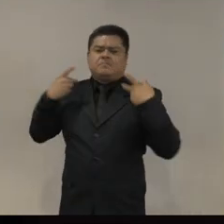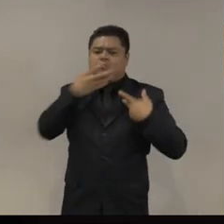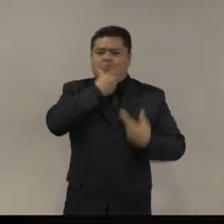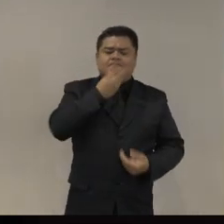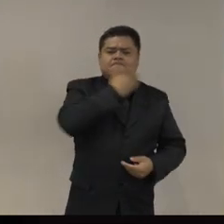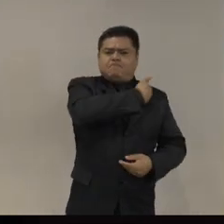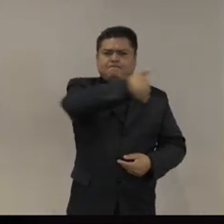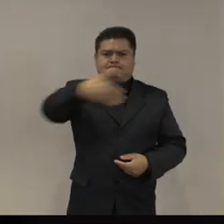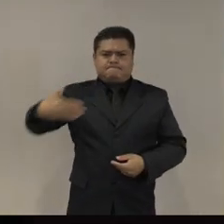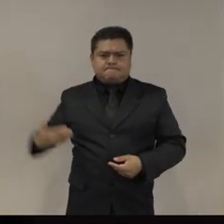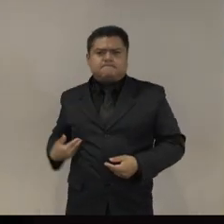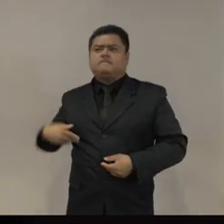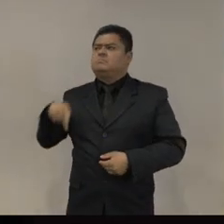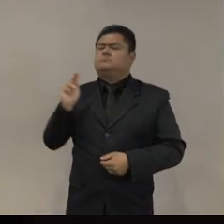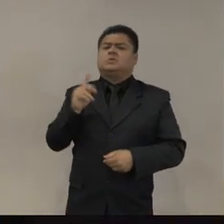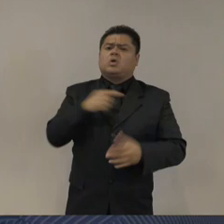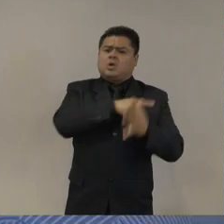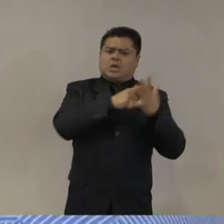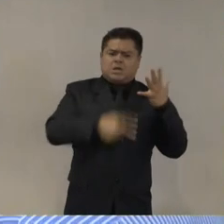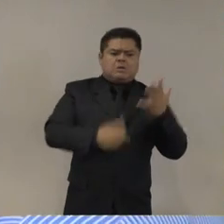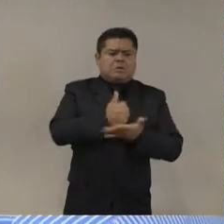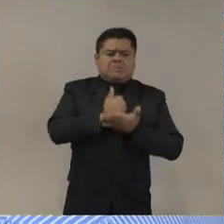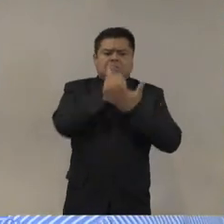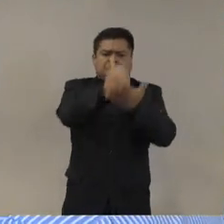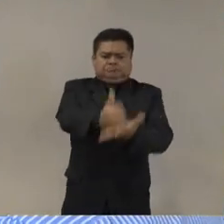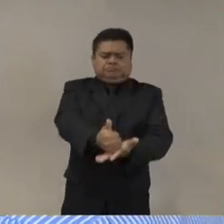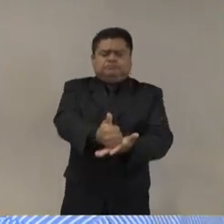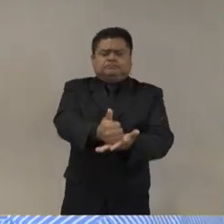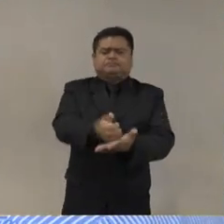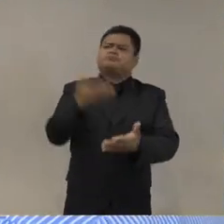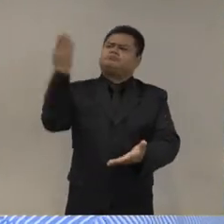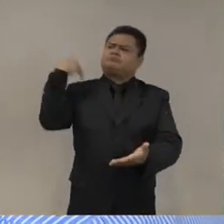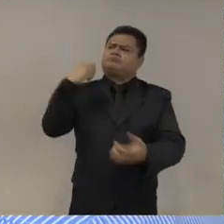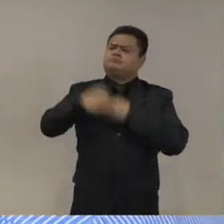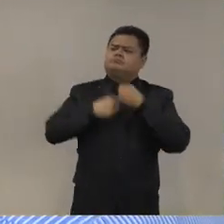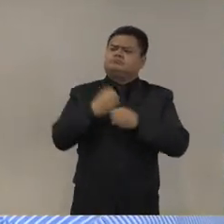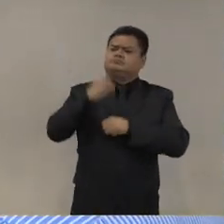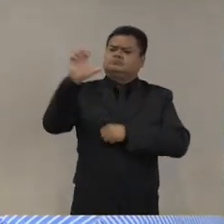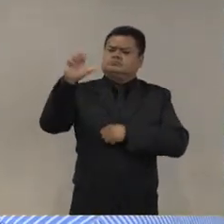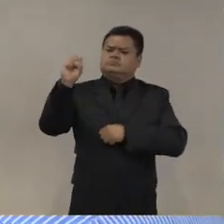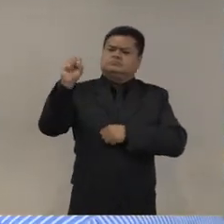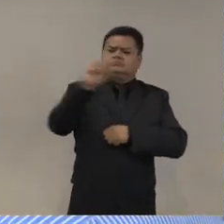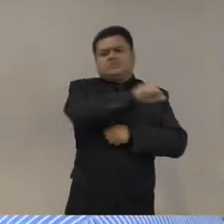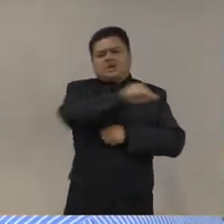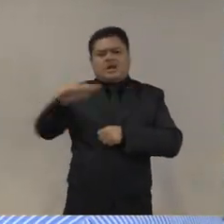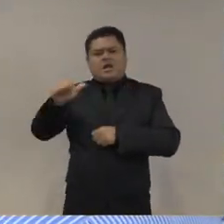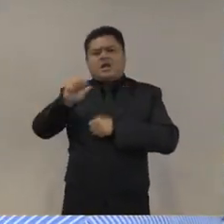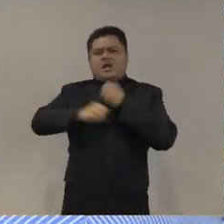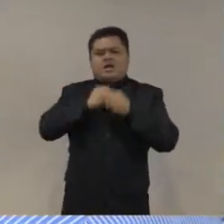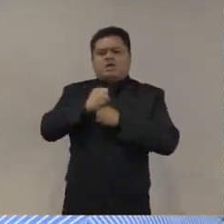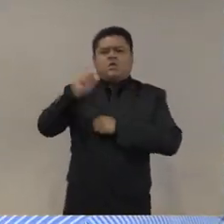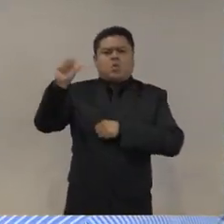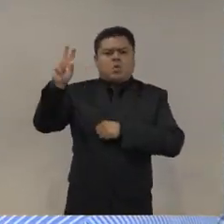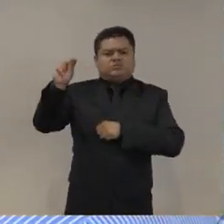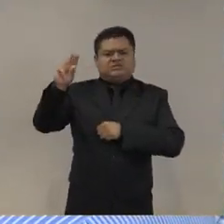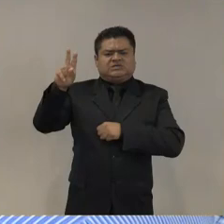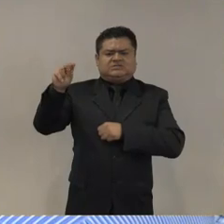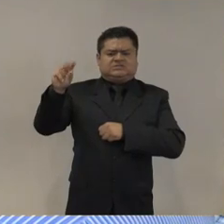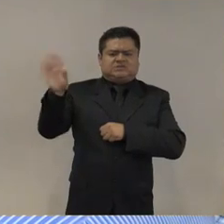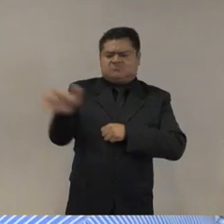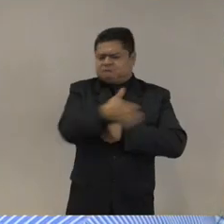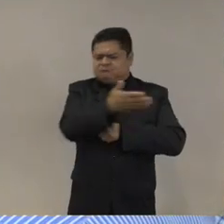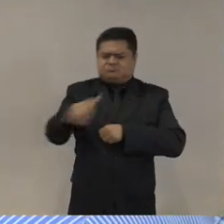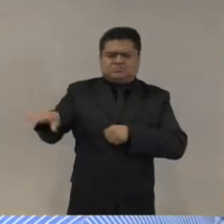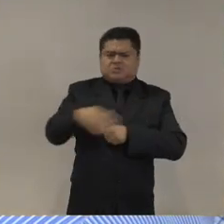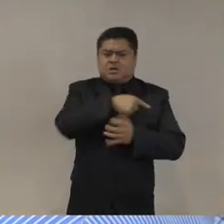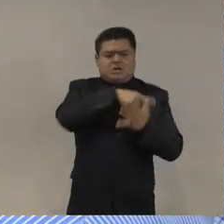en el tema del terrorismo de Estado de los años 60 a los años 80. Impunidad. Esa